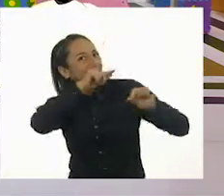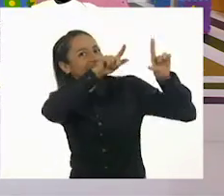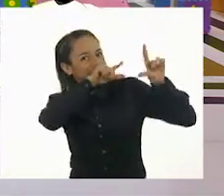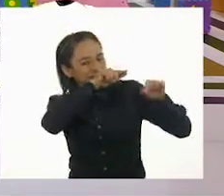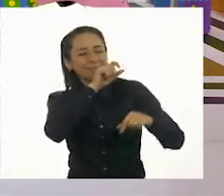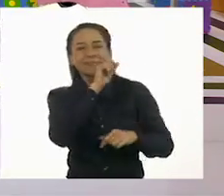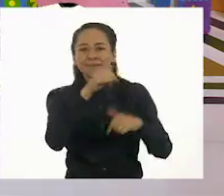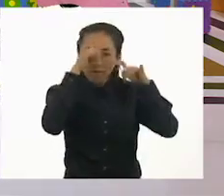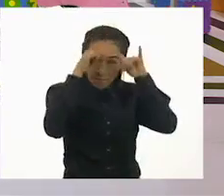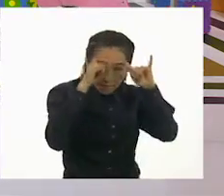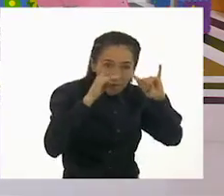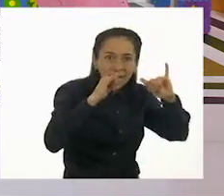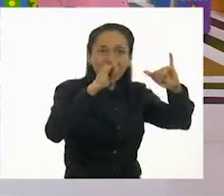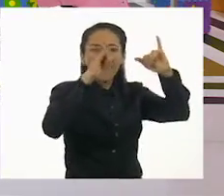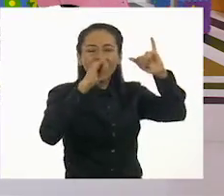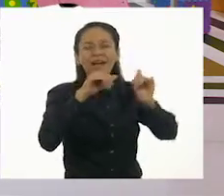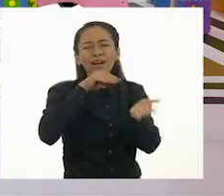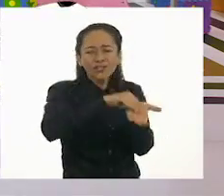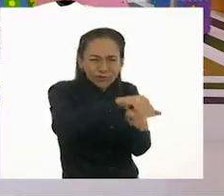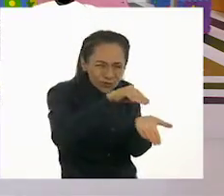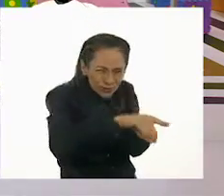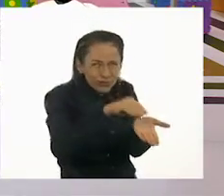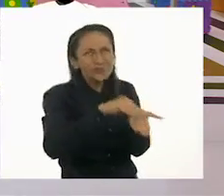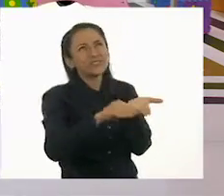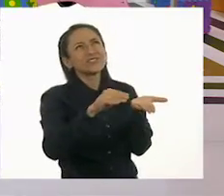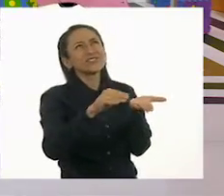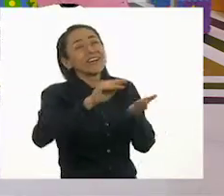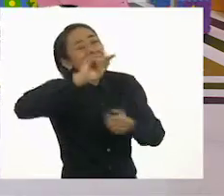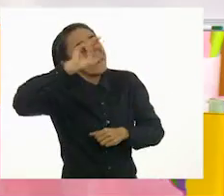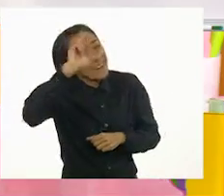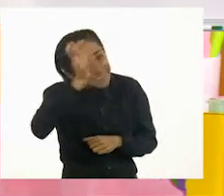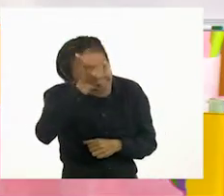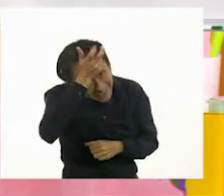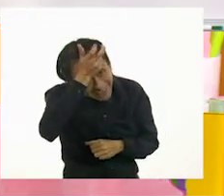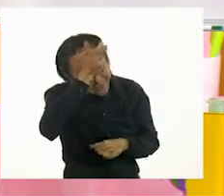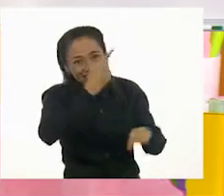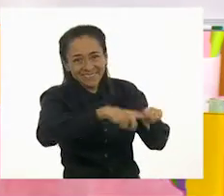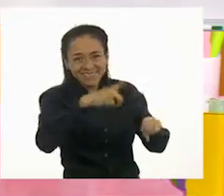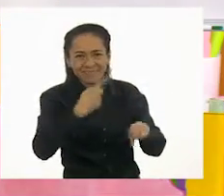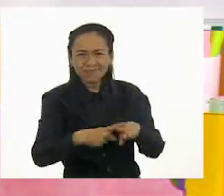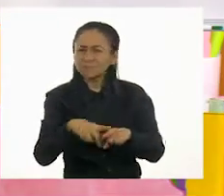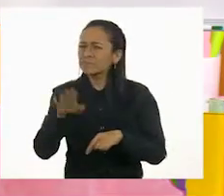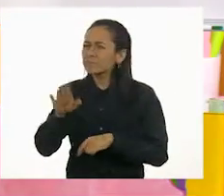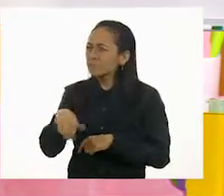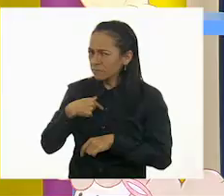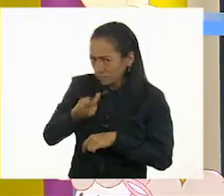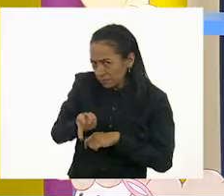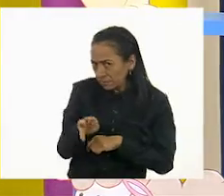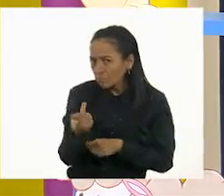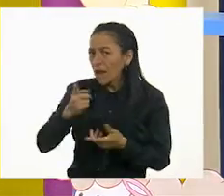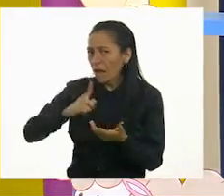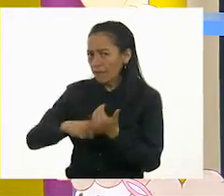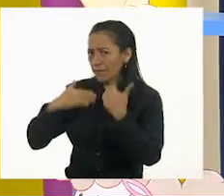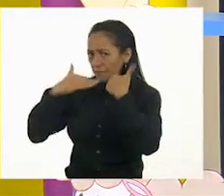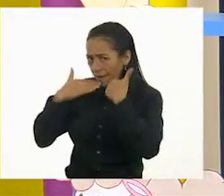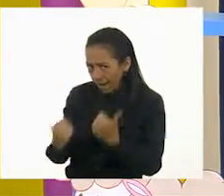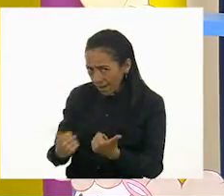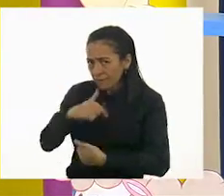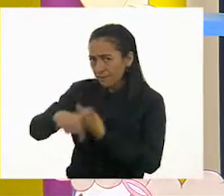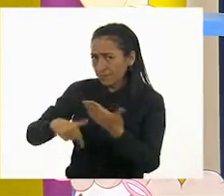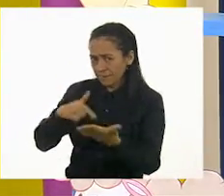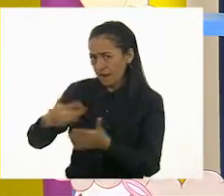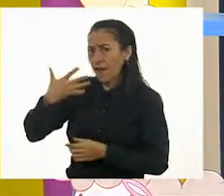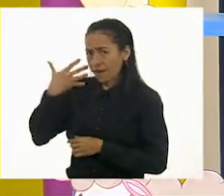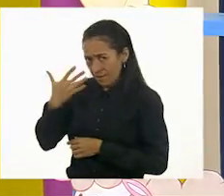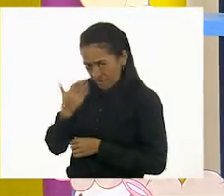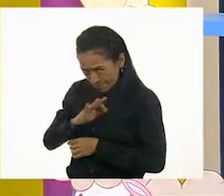los cerditos, las cabras. Oye, ¿y tú crees que pueda haber gatos en una granja? Sí, creo que sí puede haber gatos